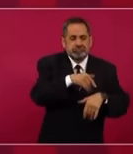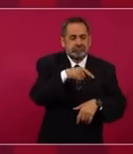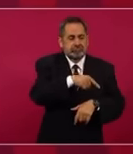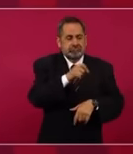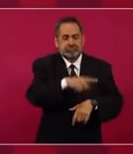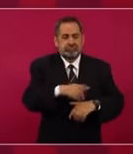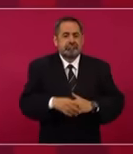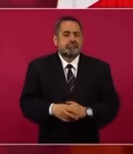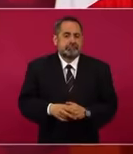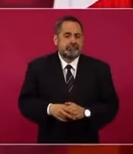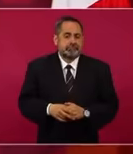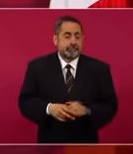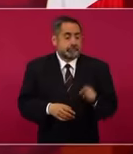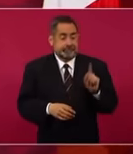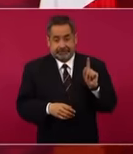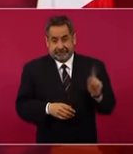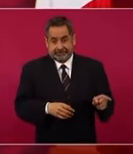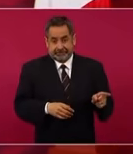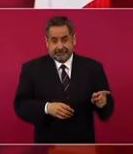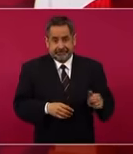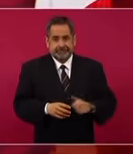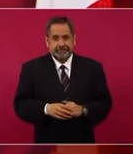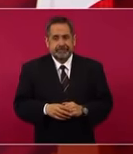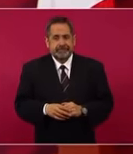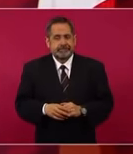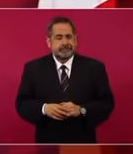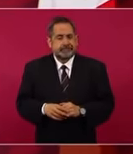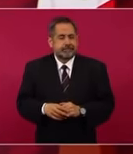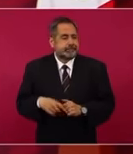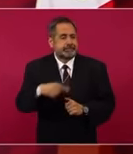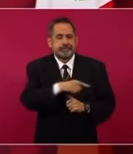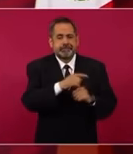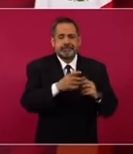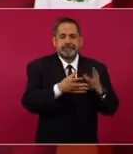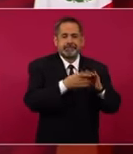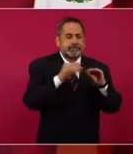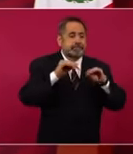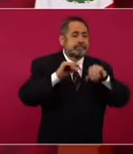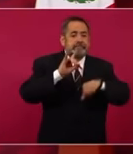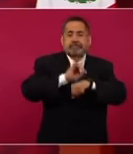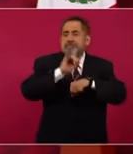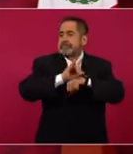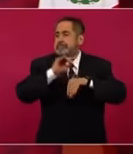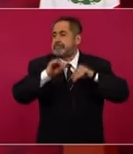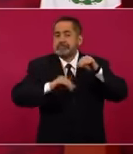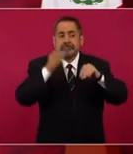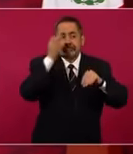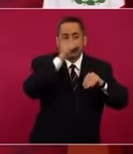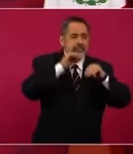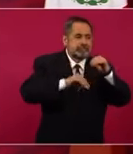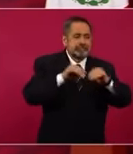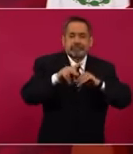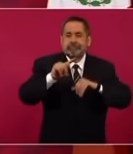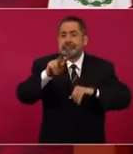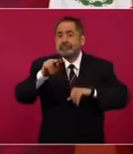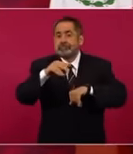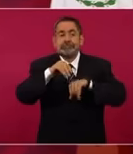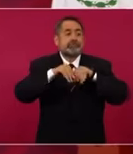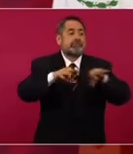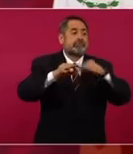no fue capaz de participar de en un montaje de televisión